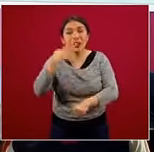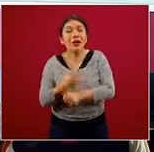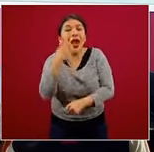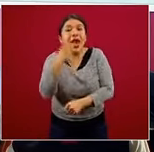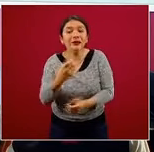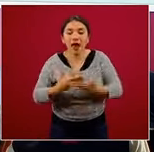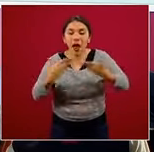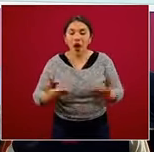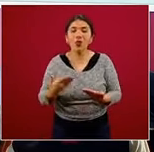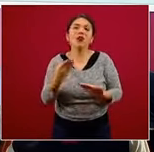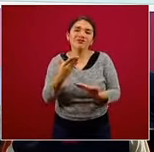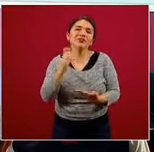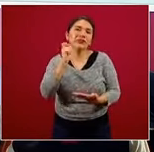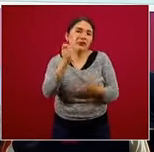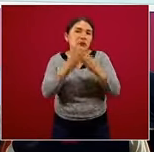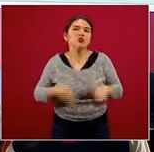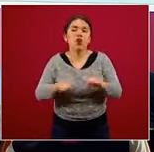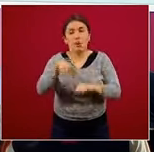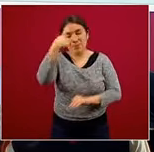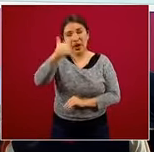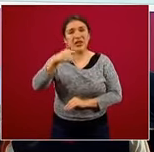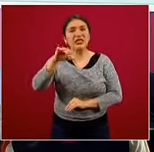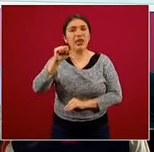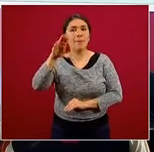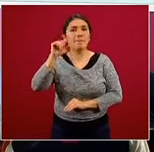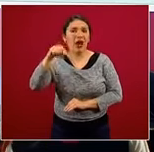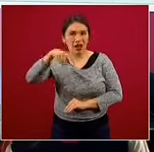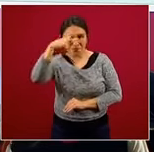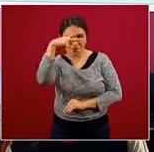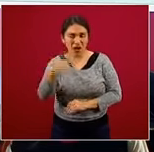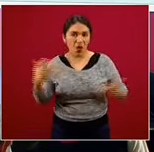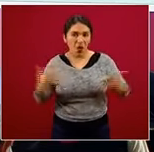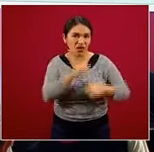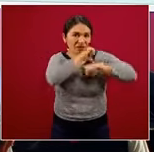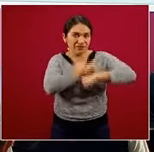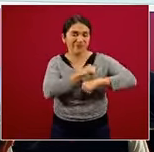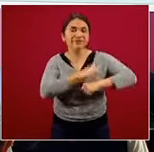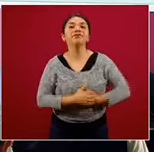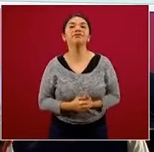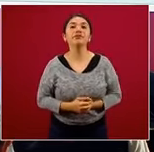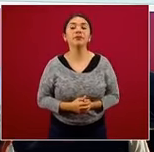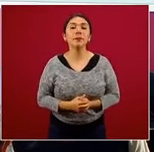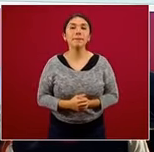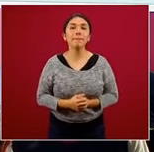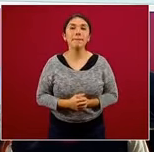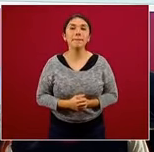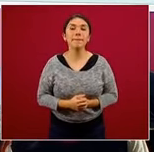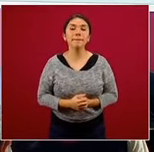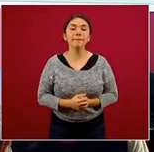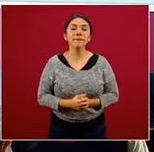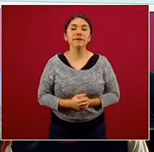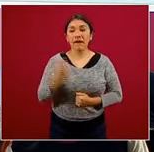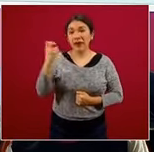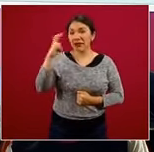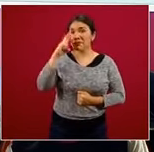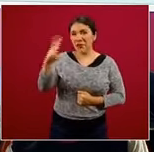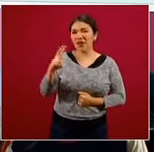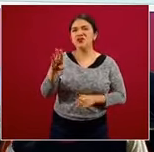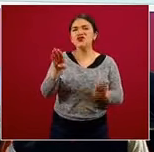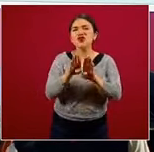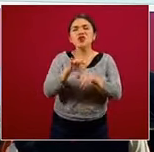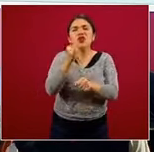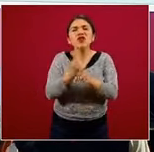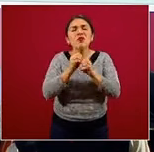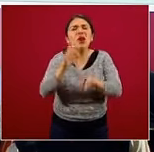es el objetivo de Gizamac en México. La siguiente, por favor. Aquí tenemos datos